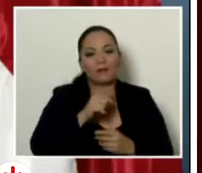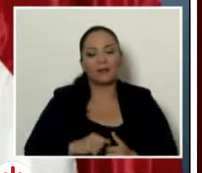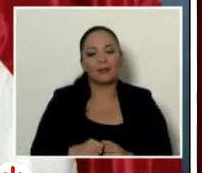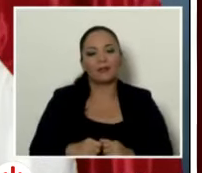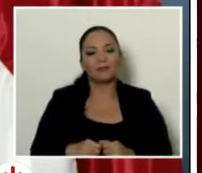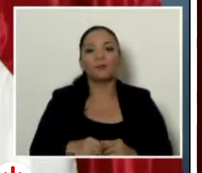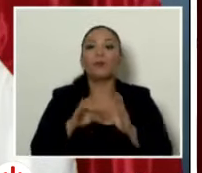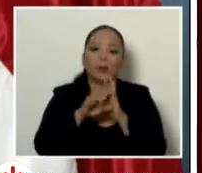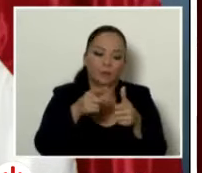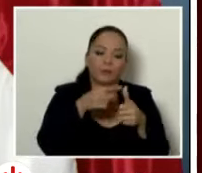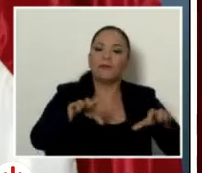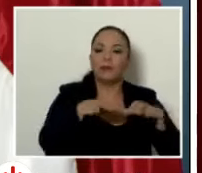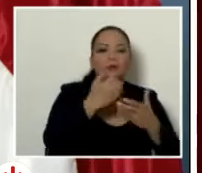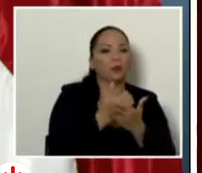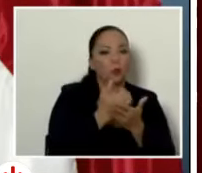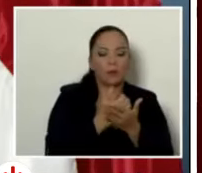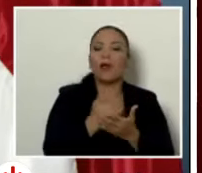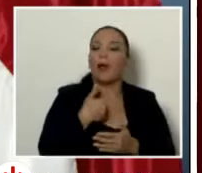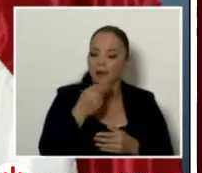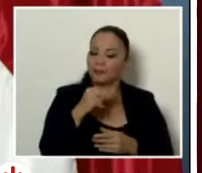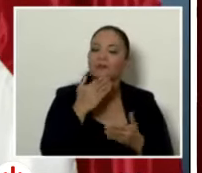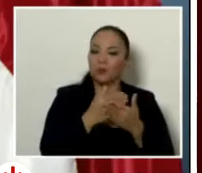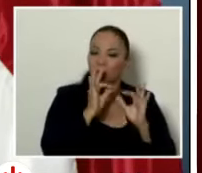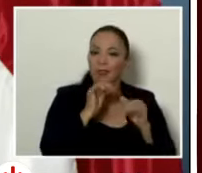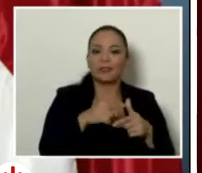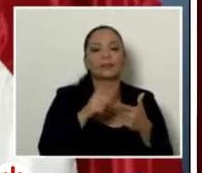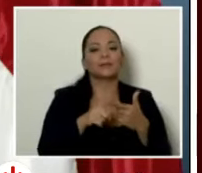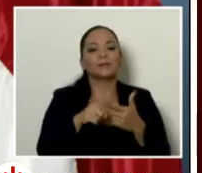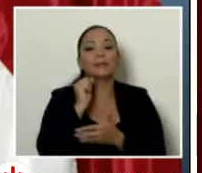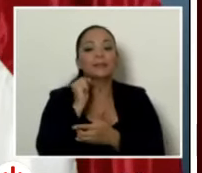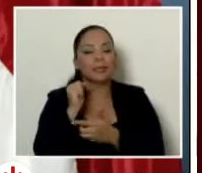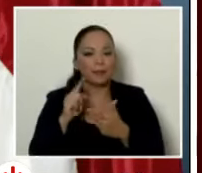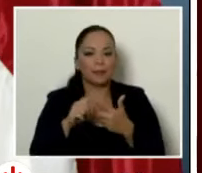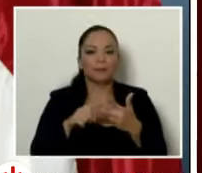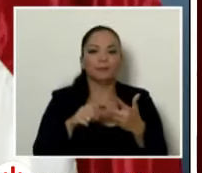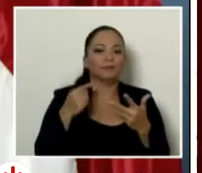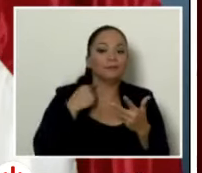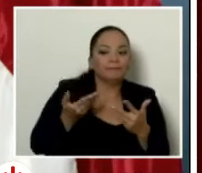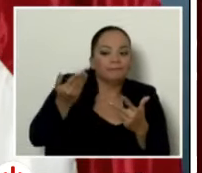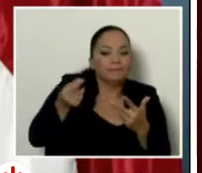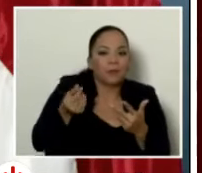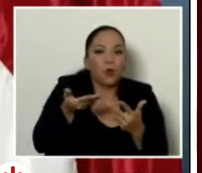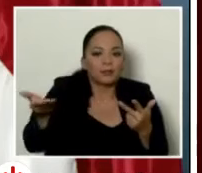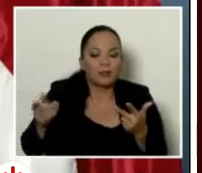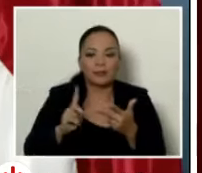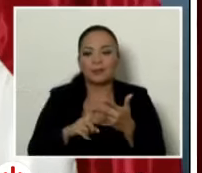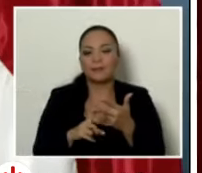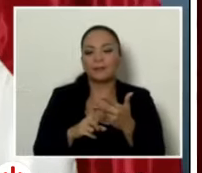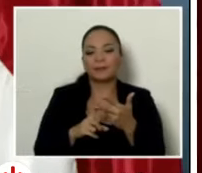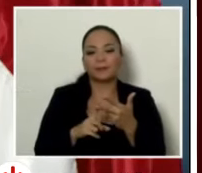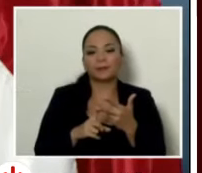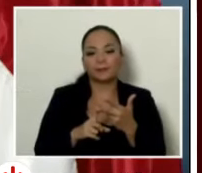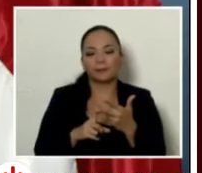reactivación económica donde hay unas noticias buenísimas crimen y costo de la vida que el pueblo